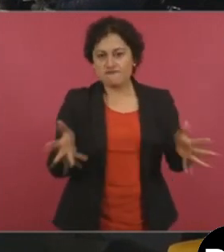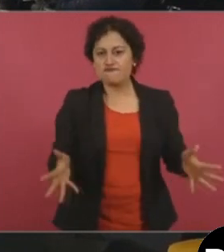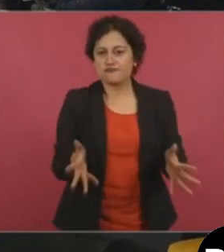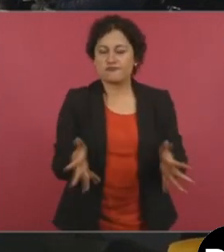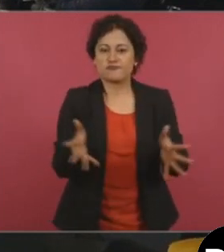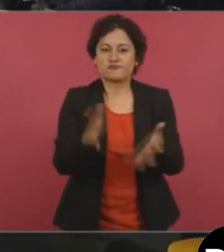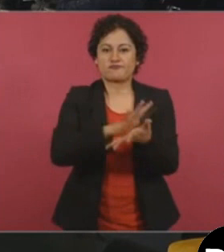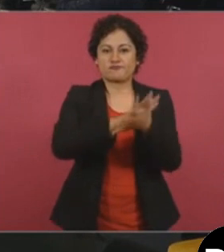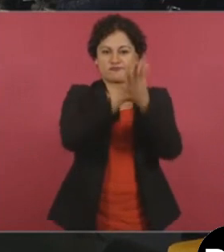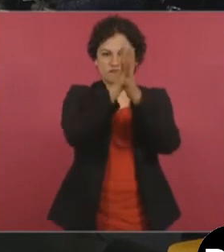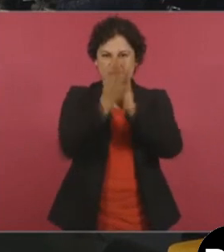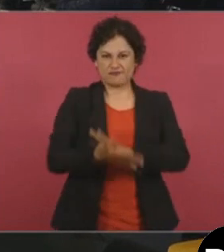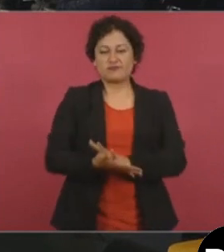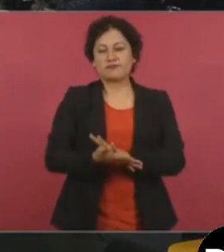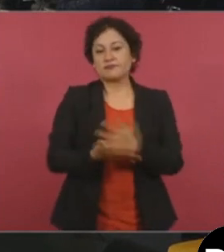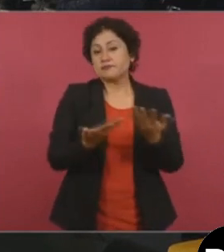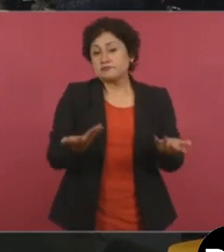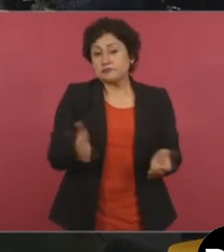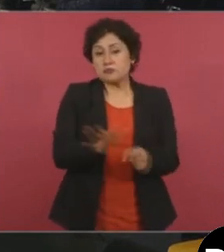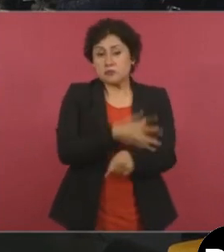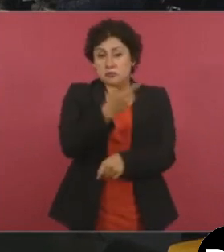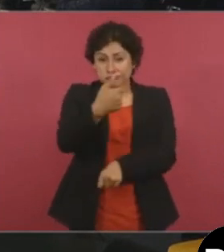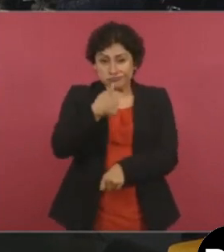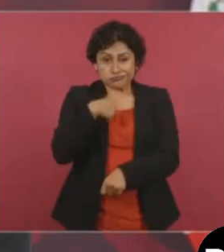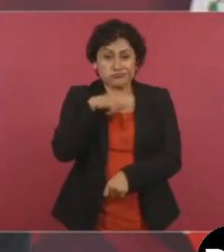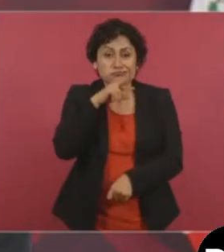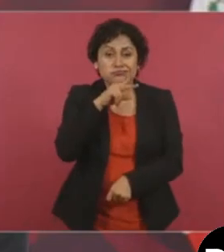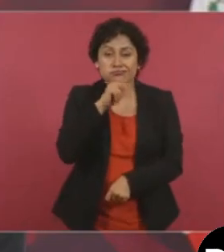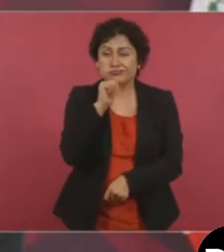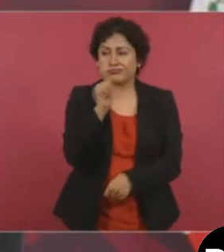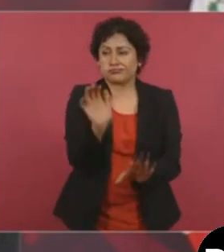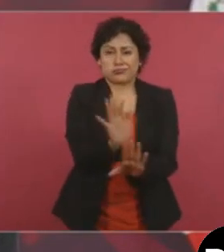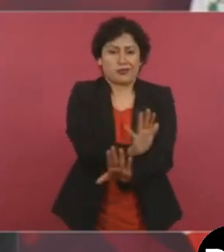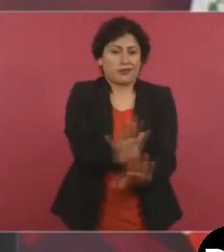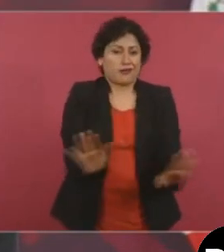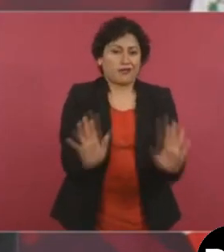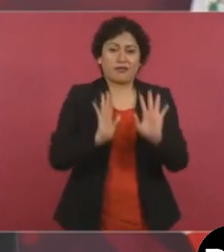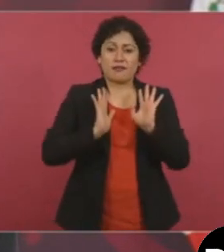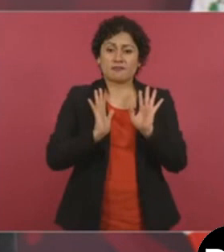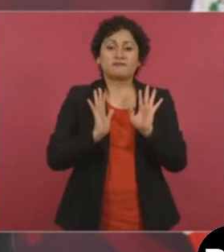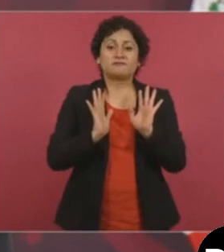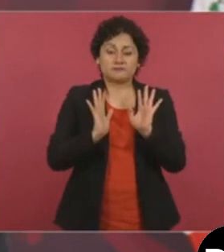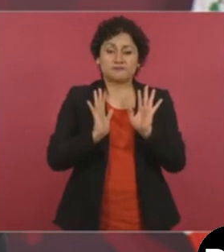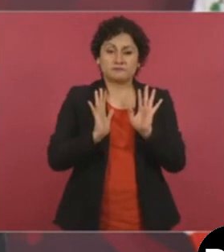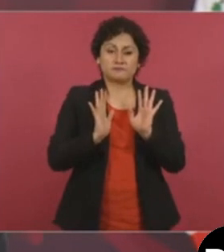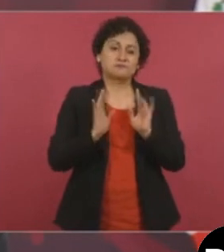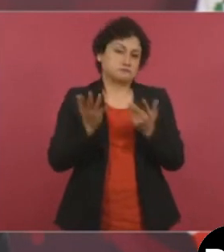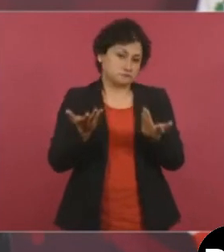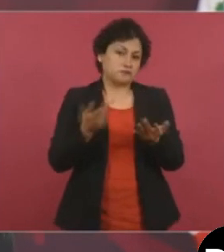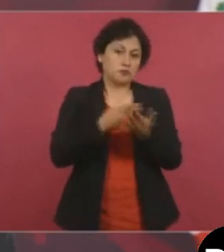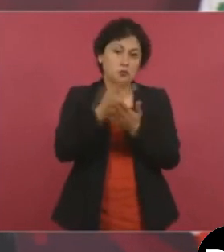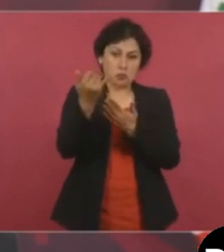y van a darle continuidad